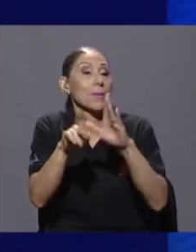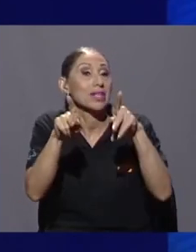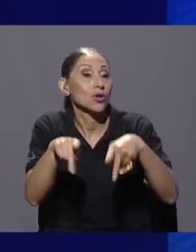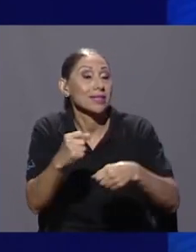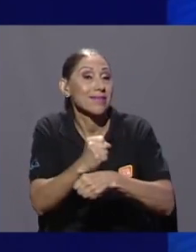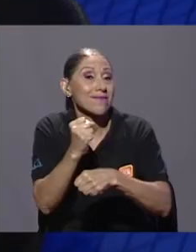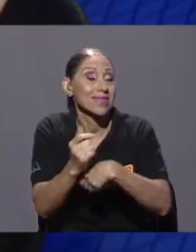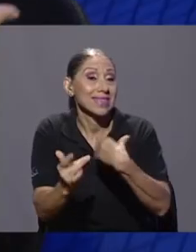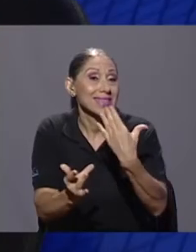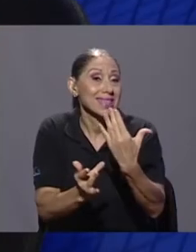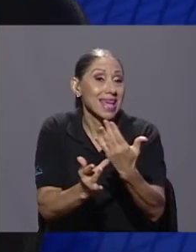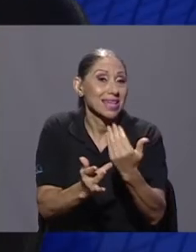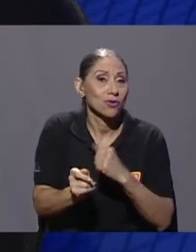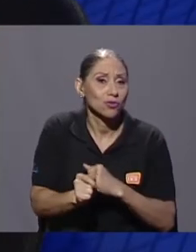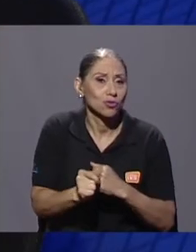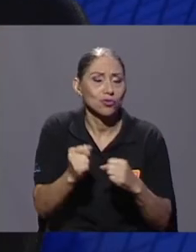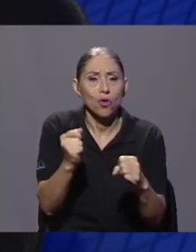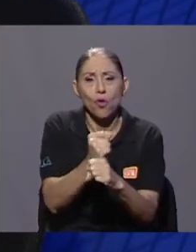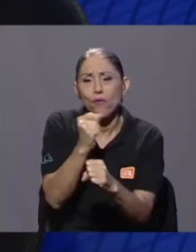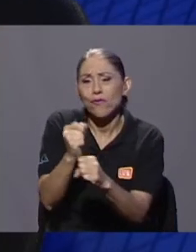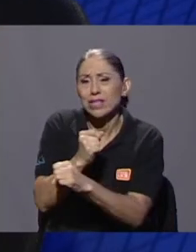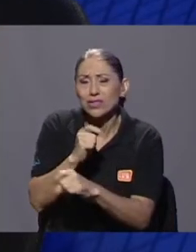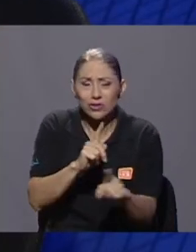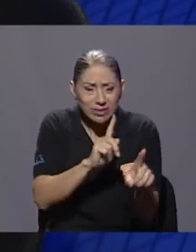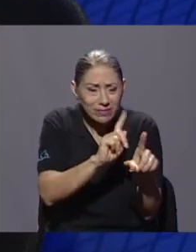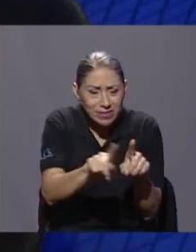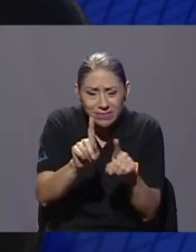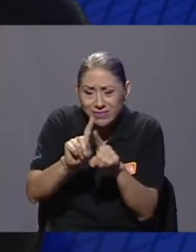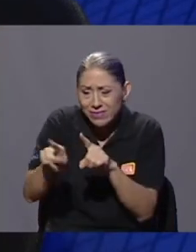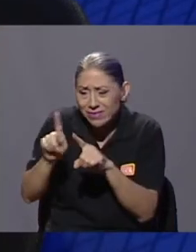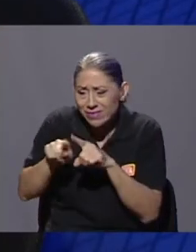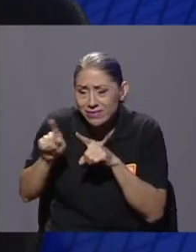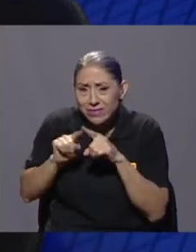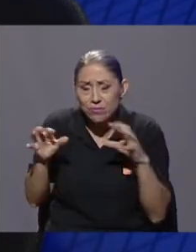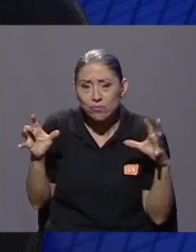los oficios, tenemos todo el encadenamiento que hay alrededor.